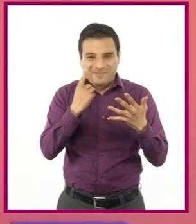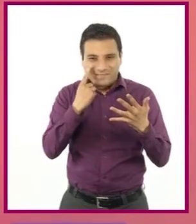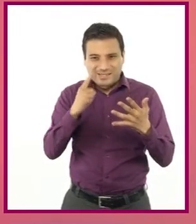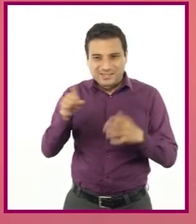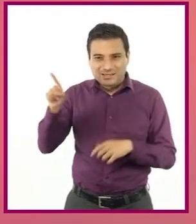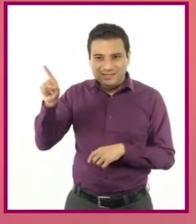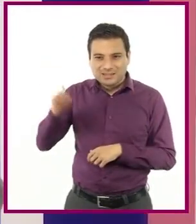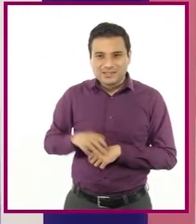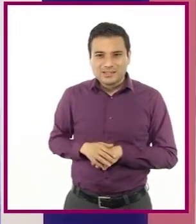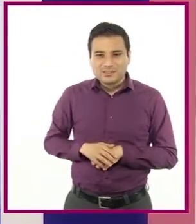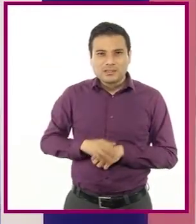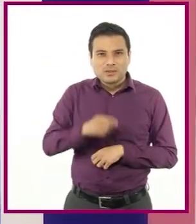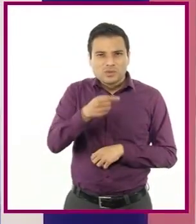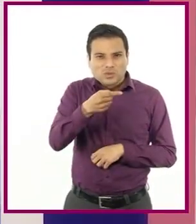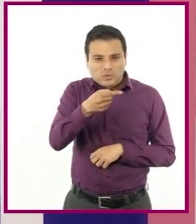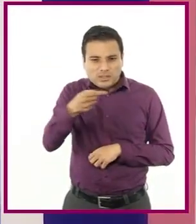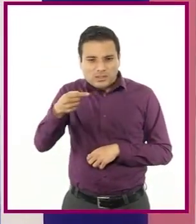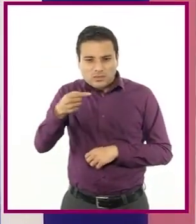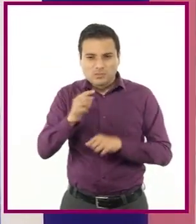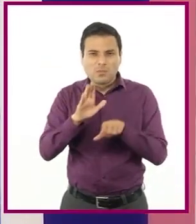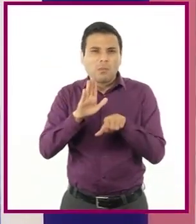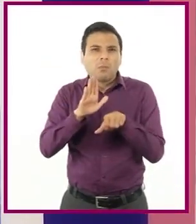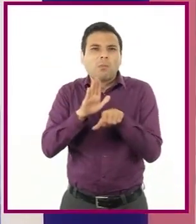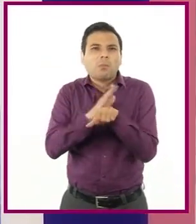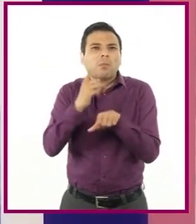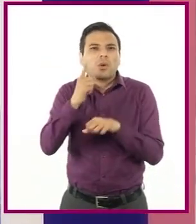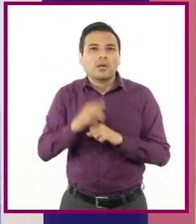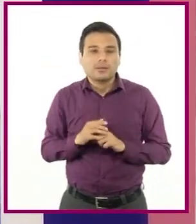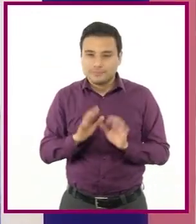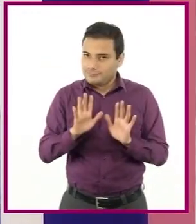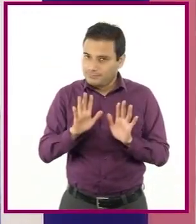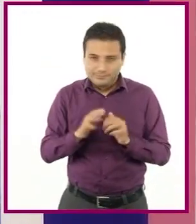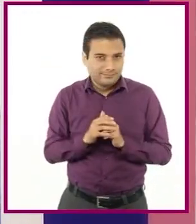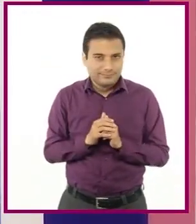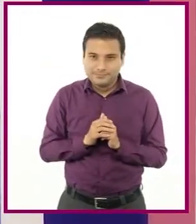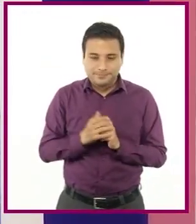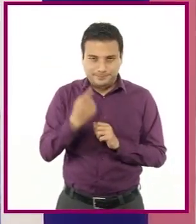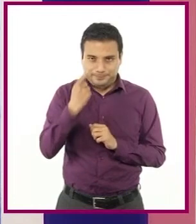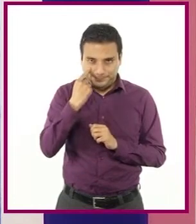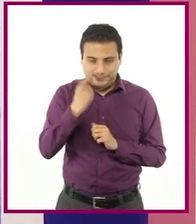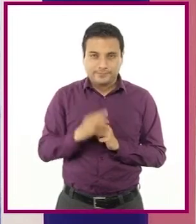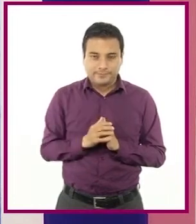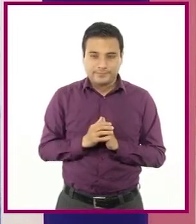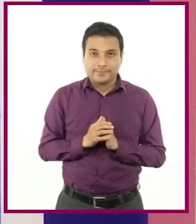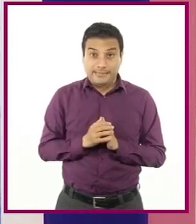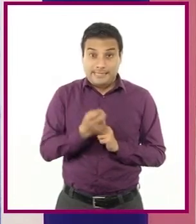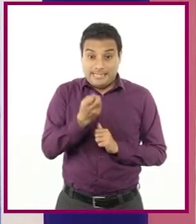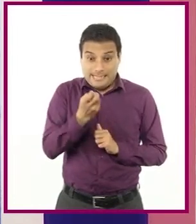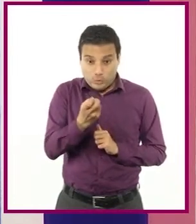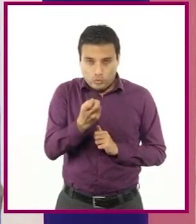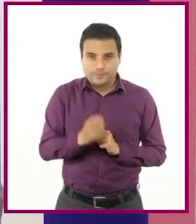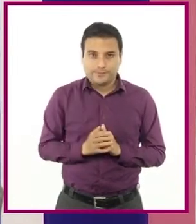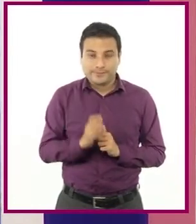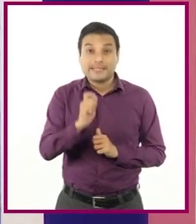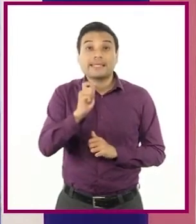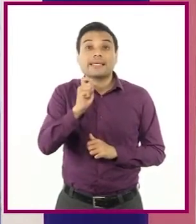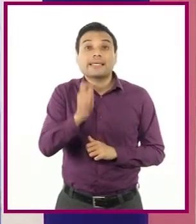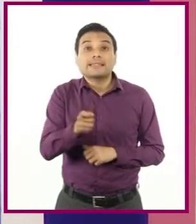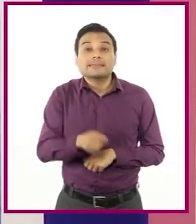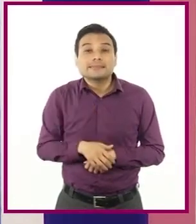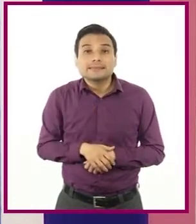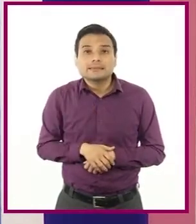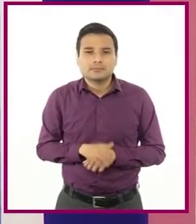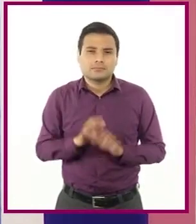explicar por qué? Sin duda, pero no es un guión largo, sino un signo de puntuación representado por un trazo